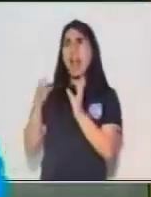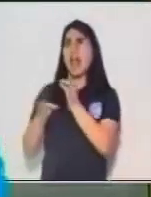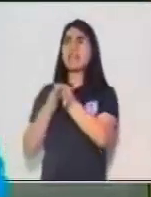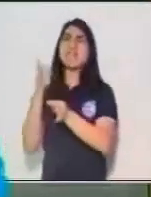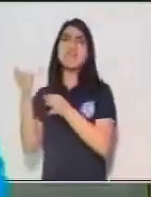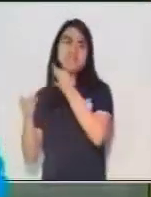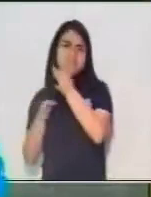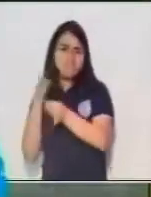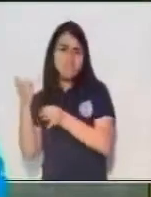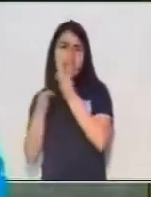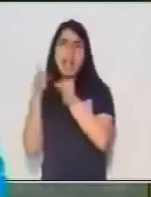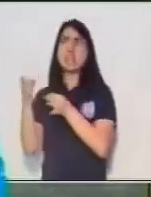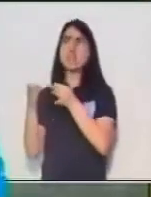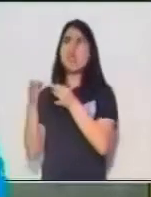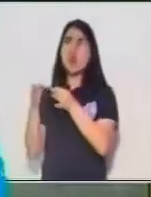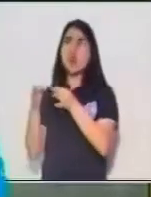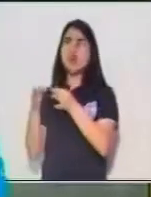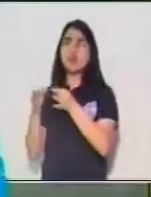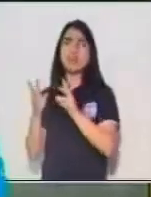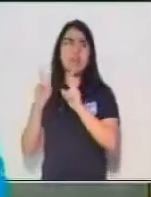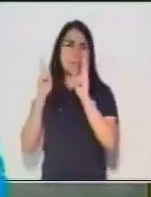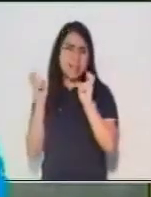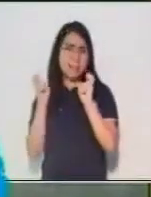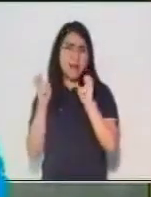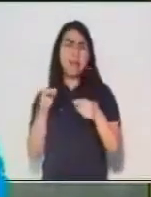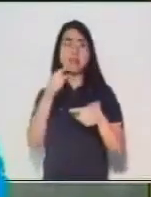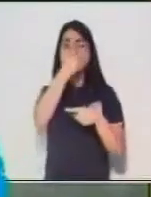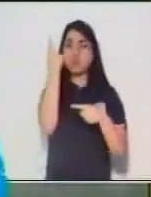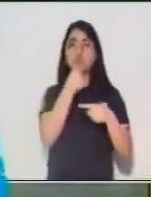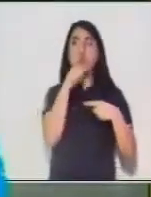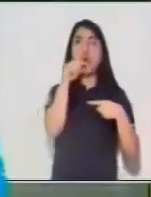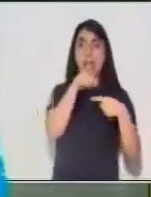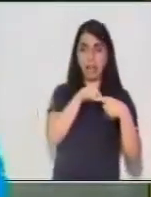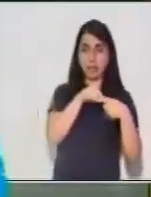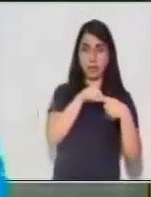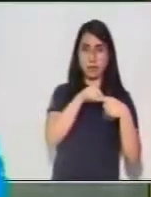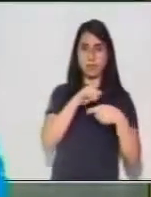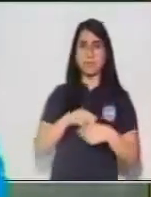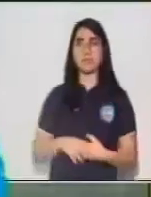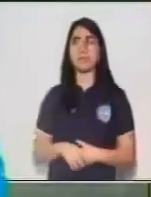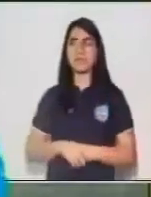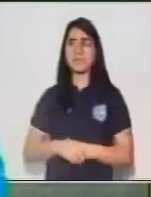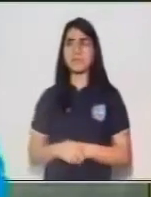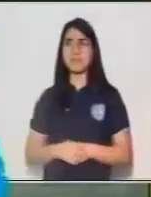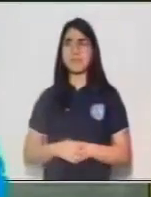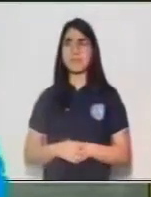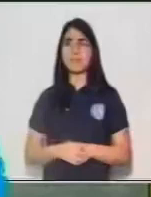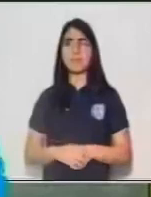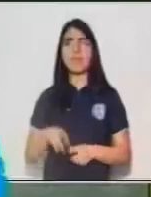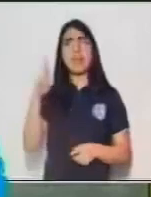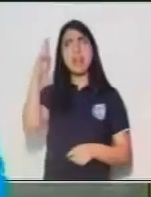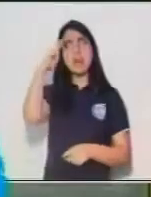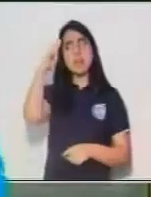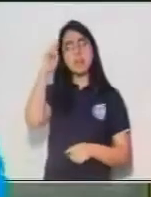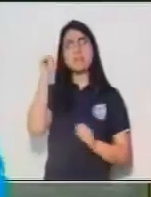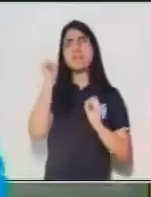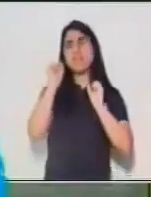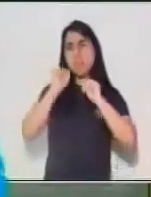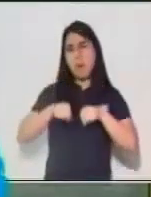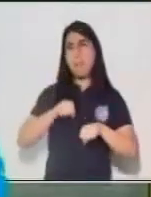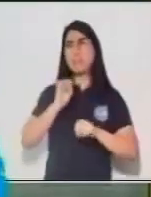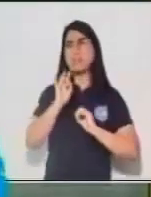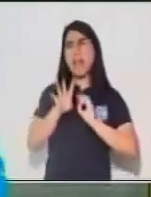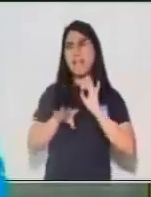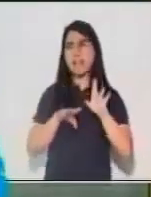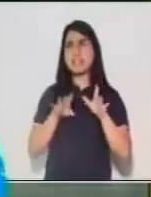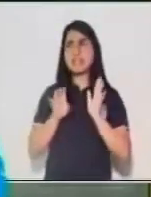pero debemos analizar la oración primero para ver en dónde está. Recuerda que puede estar al inicio del sujeto o después